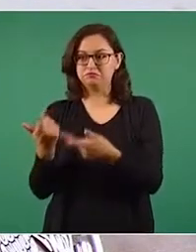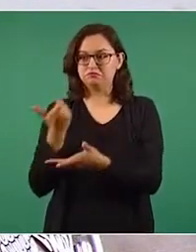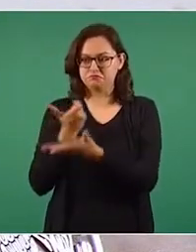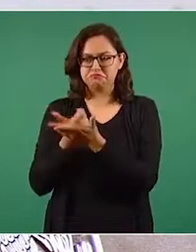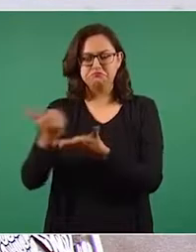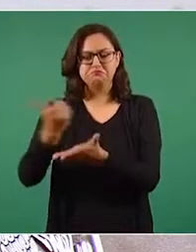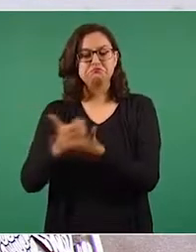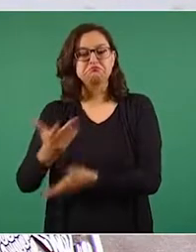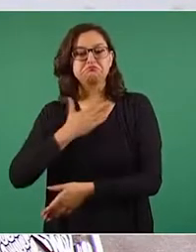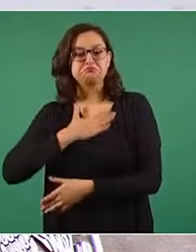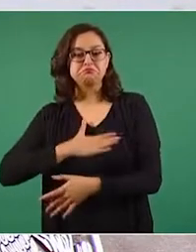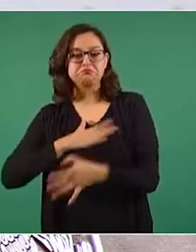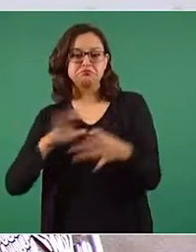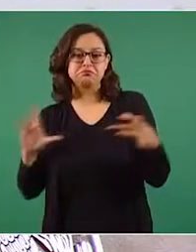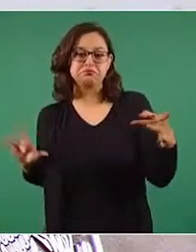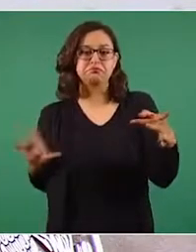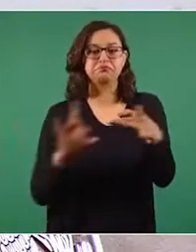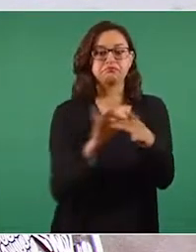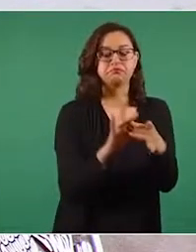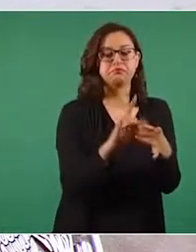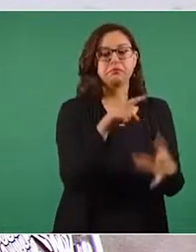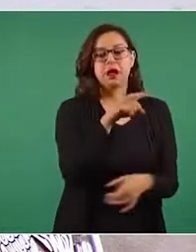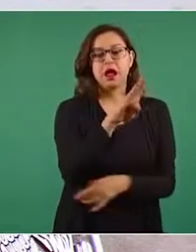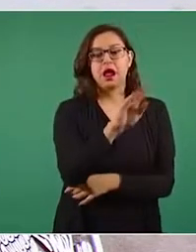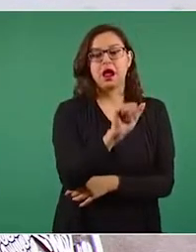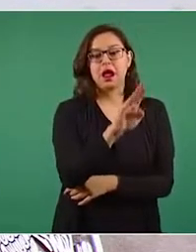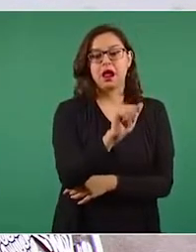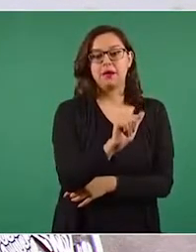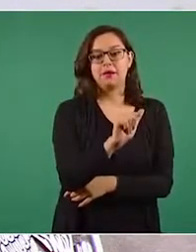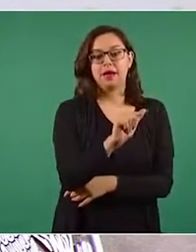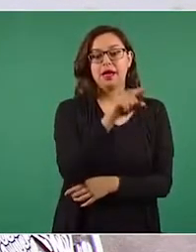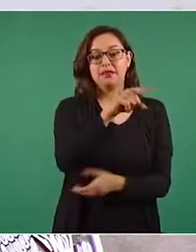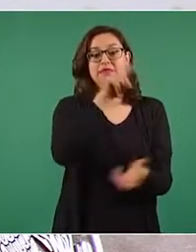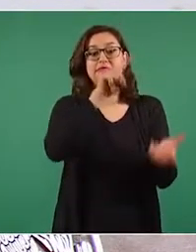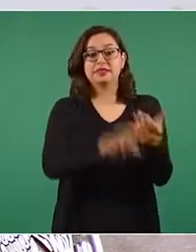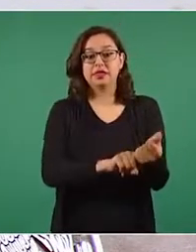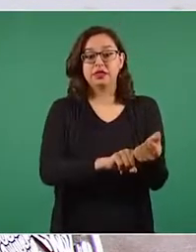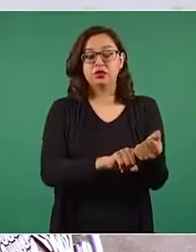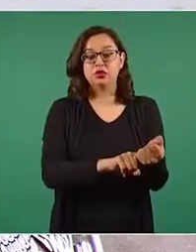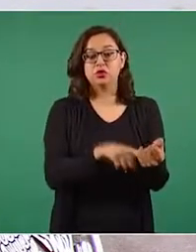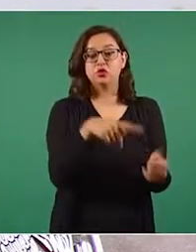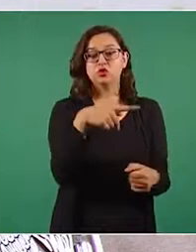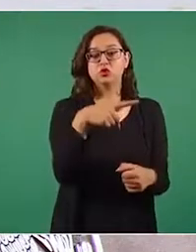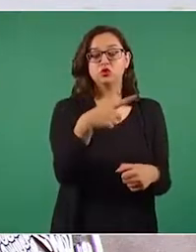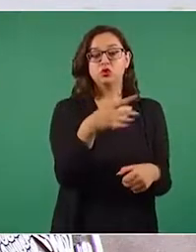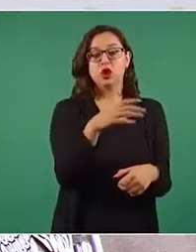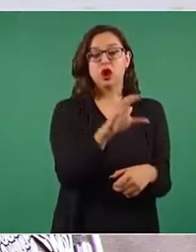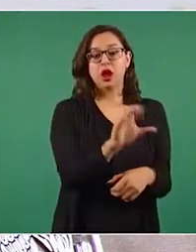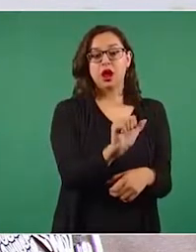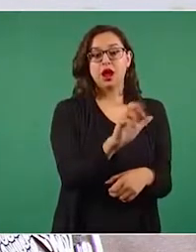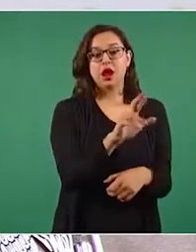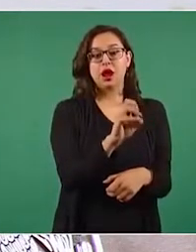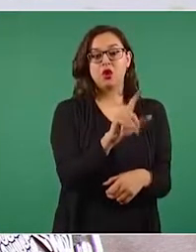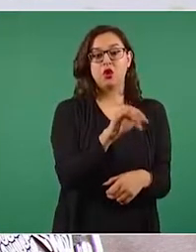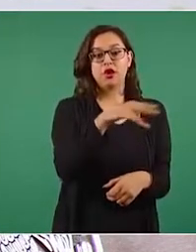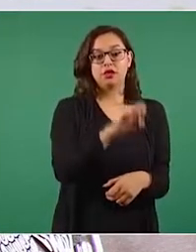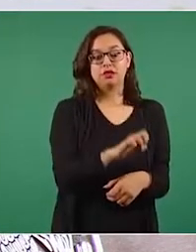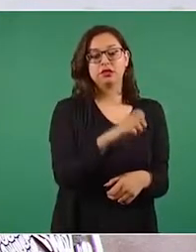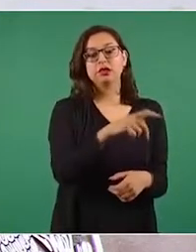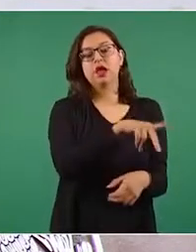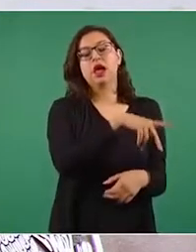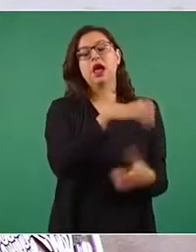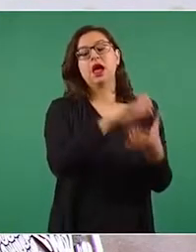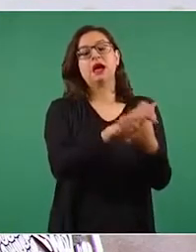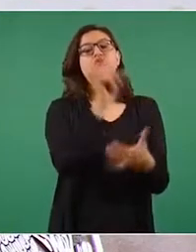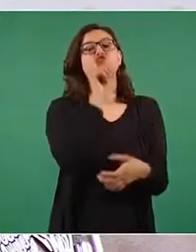justos, con la empresa Cava Energy, en la que supuestamente participa Carolina Adams, esposa de José